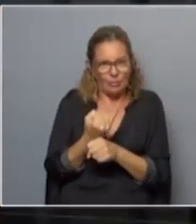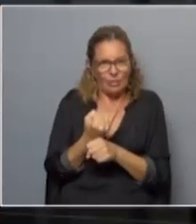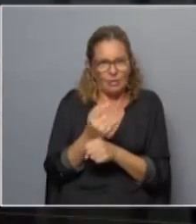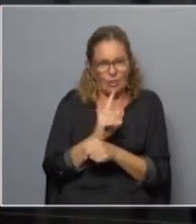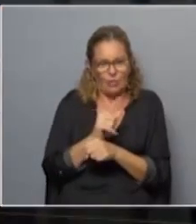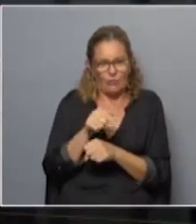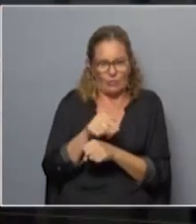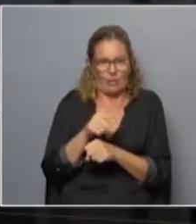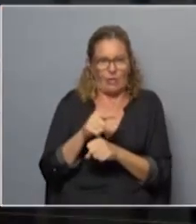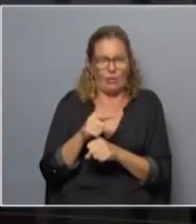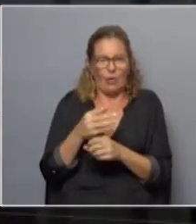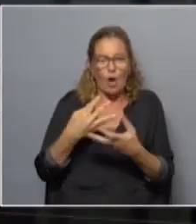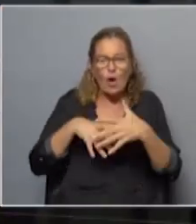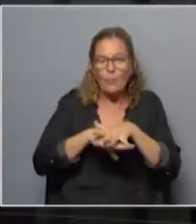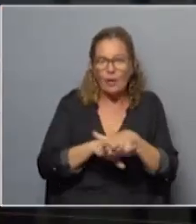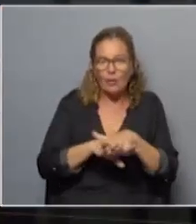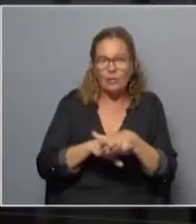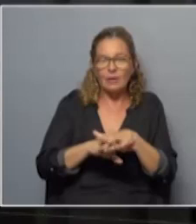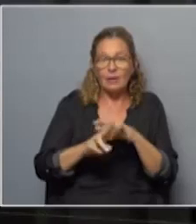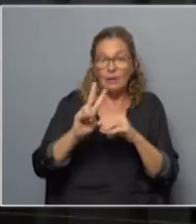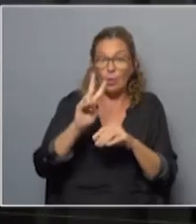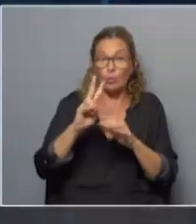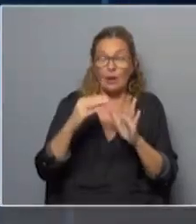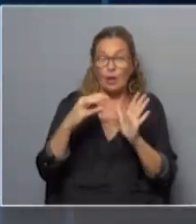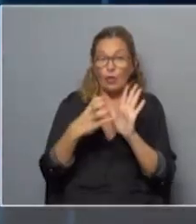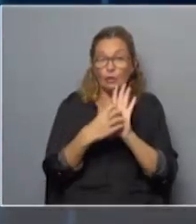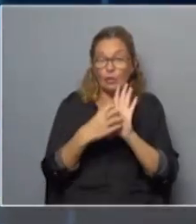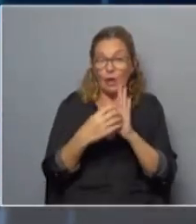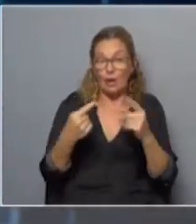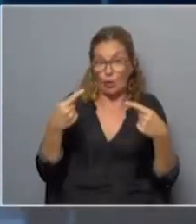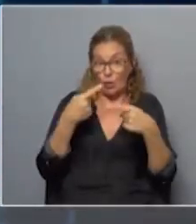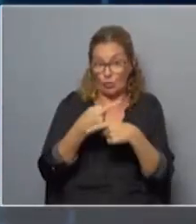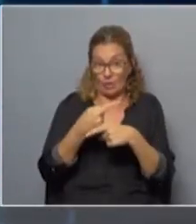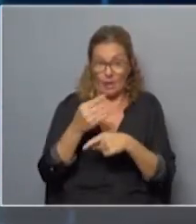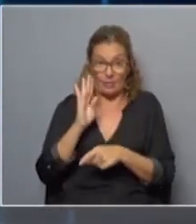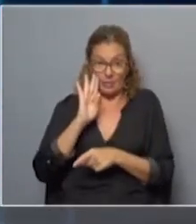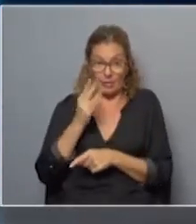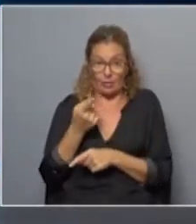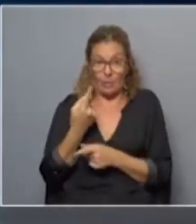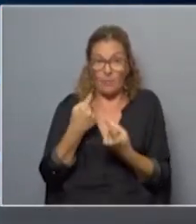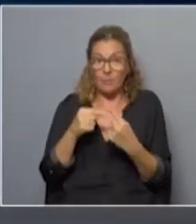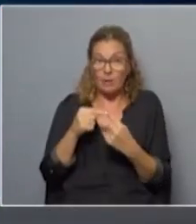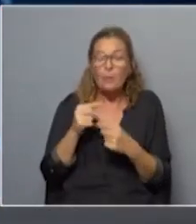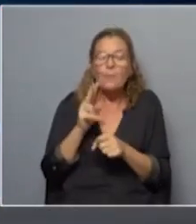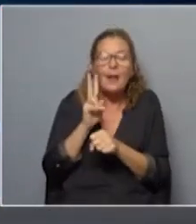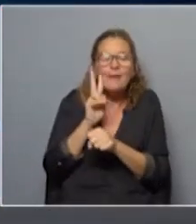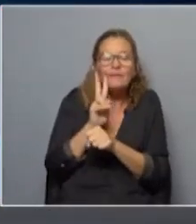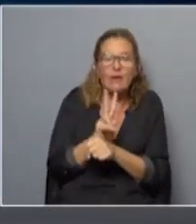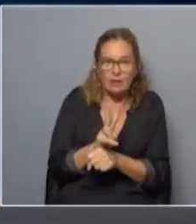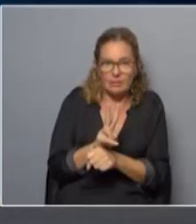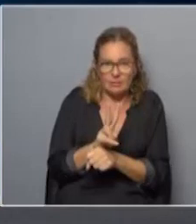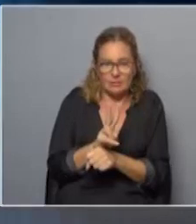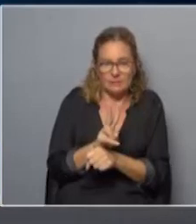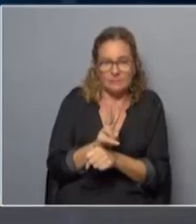fueron hechos, y que no fueron incorporados a partir de la Segunda Constitución, contra la representación, sino para calificar la representación.